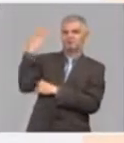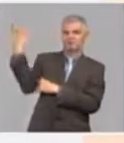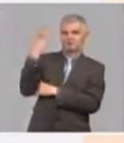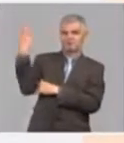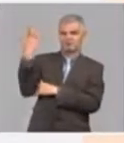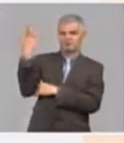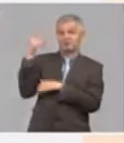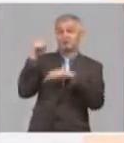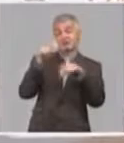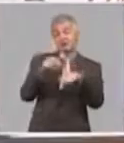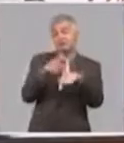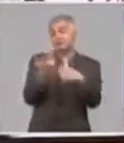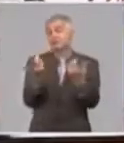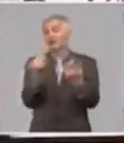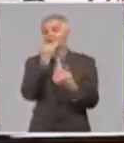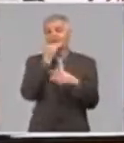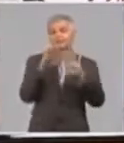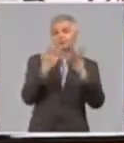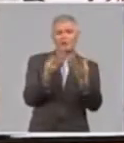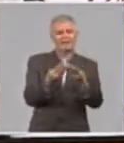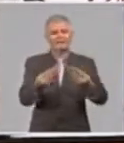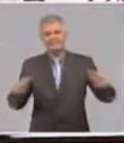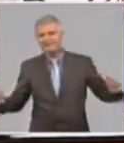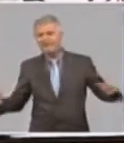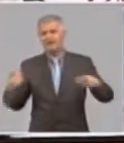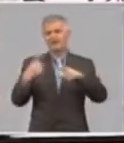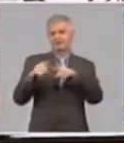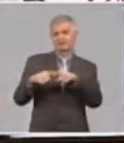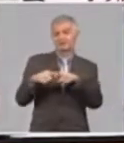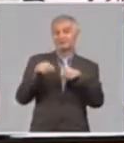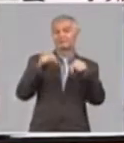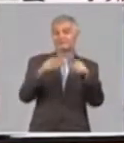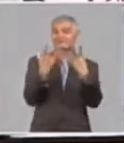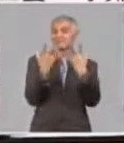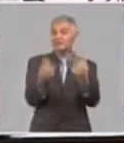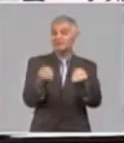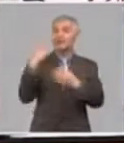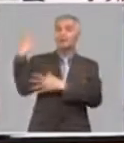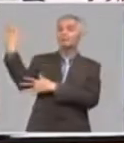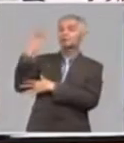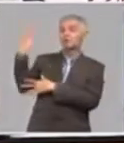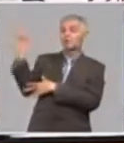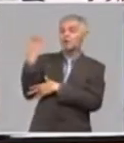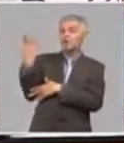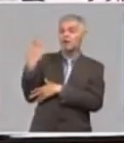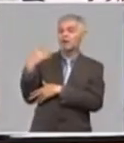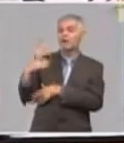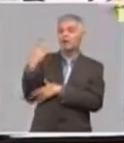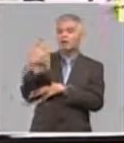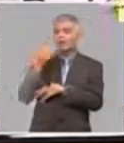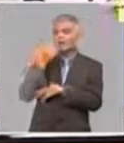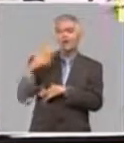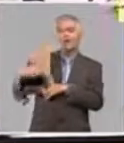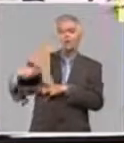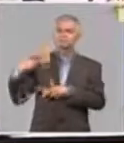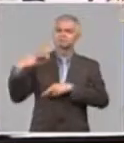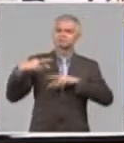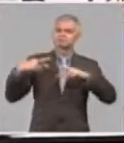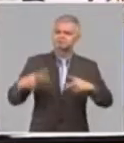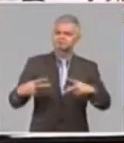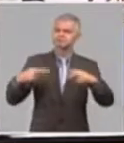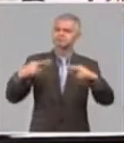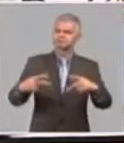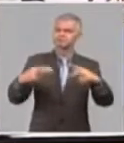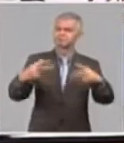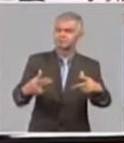tierras y demás. La sequía meteorológica se presenta en forma recurrente y el impacto del